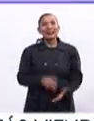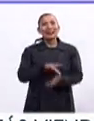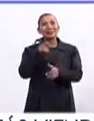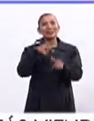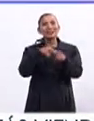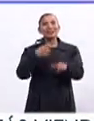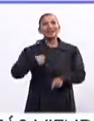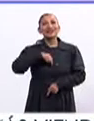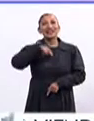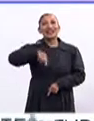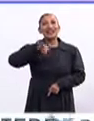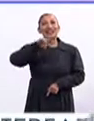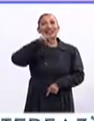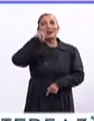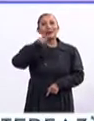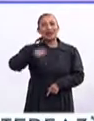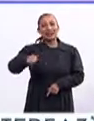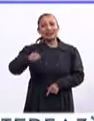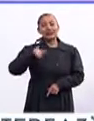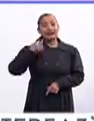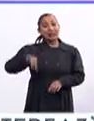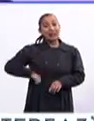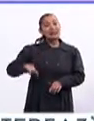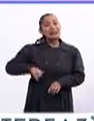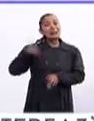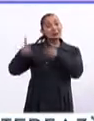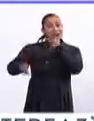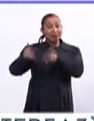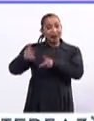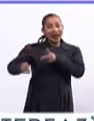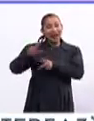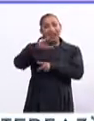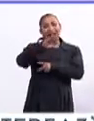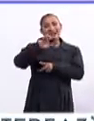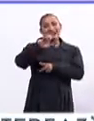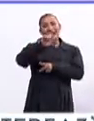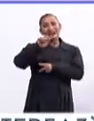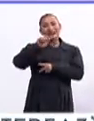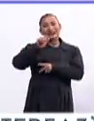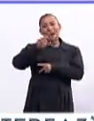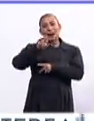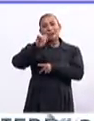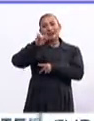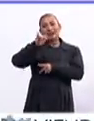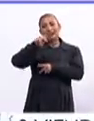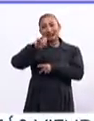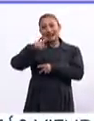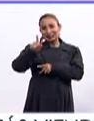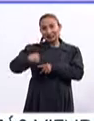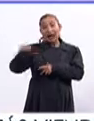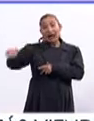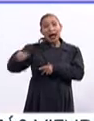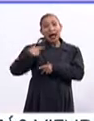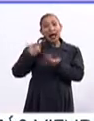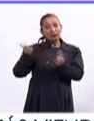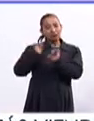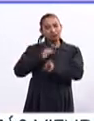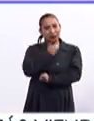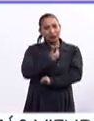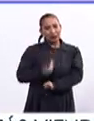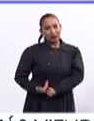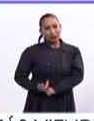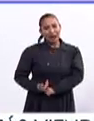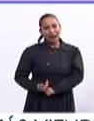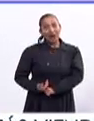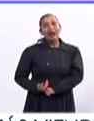Gracias por seguir con nosotros en Interfaz. Estamos en una interesantísima charla con César Martínez Gomaris. Él es presidente de Mass Consulting Group.